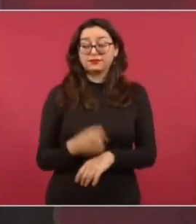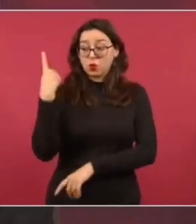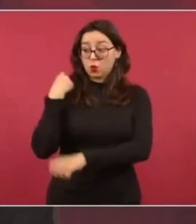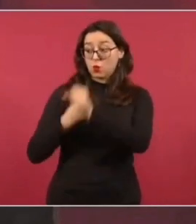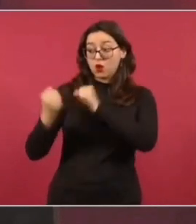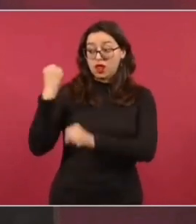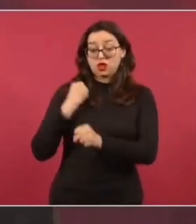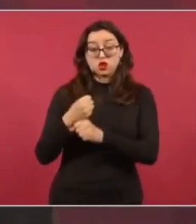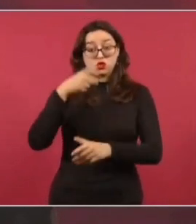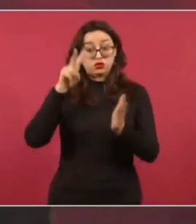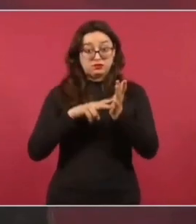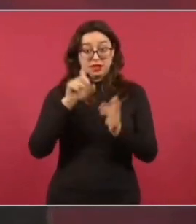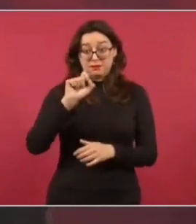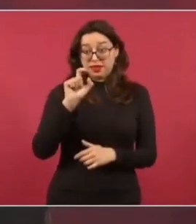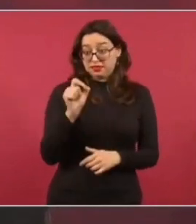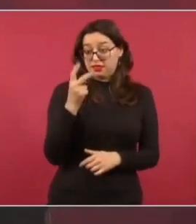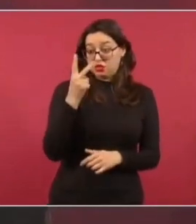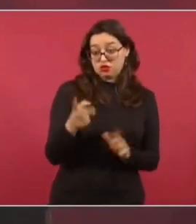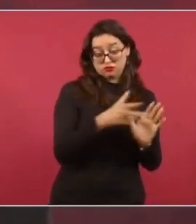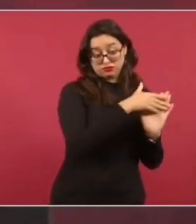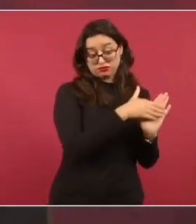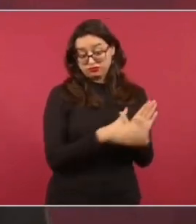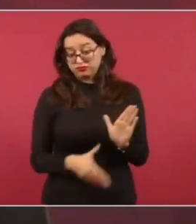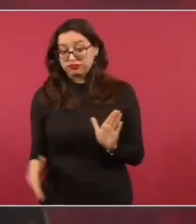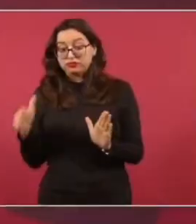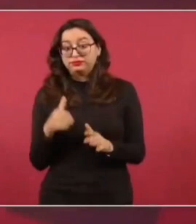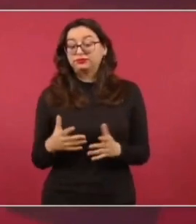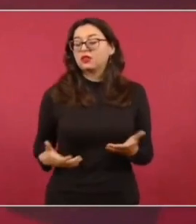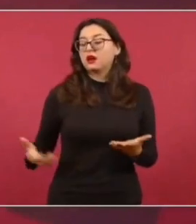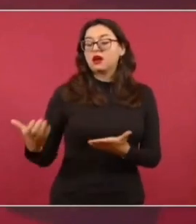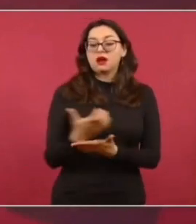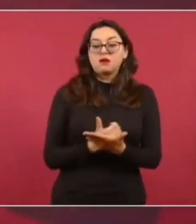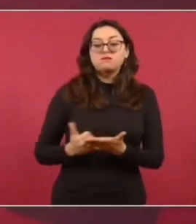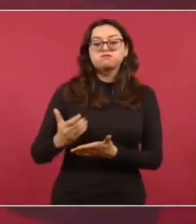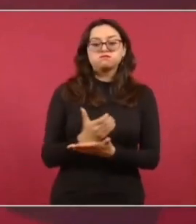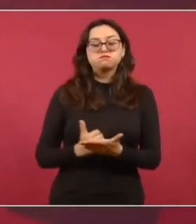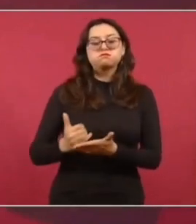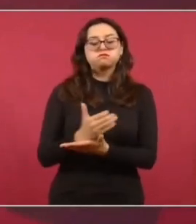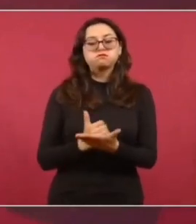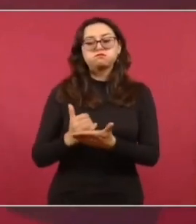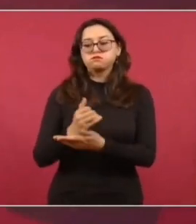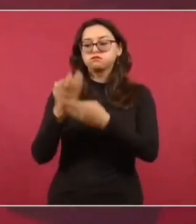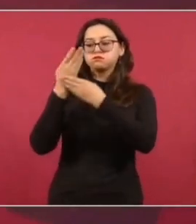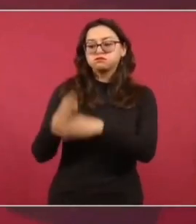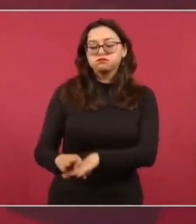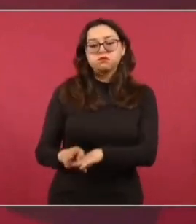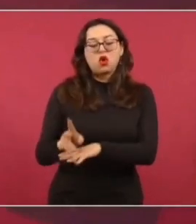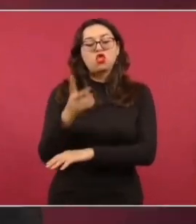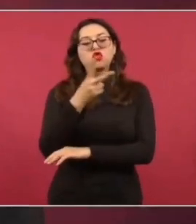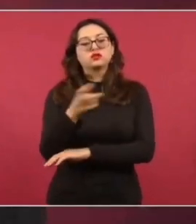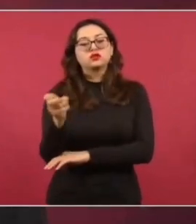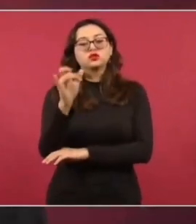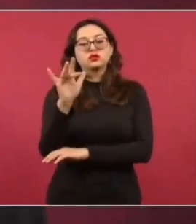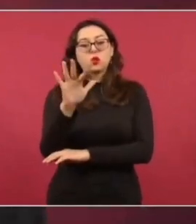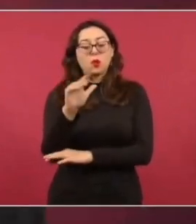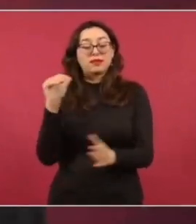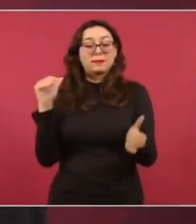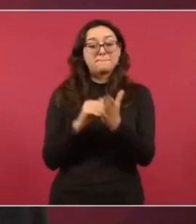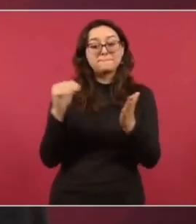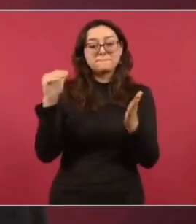alrededor de 250 mil millones de pesos, de utilidades.